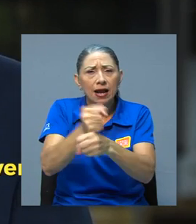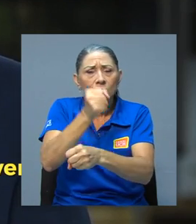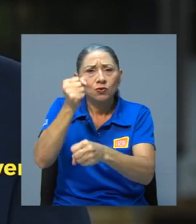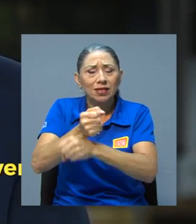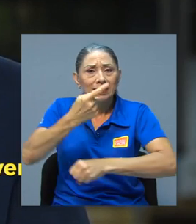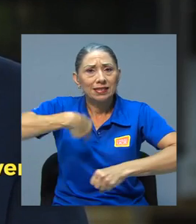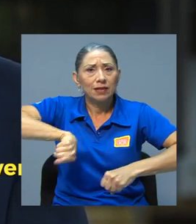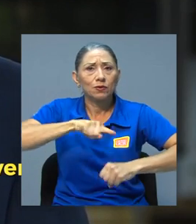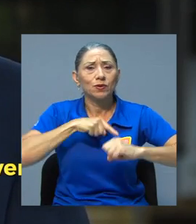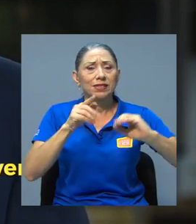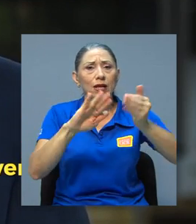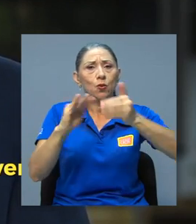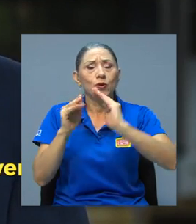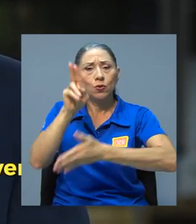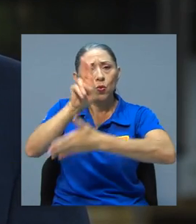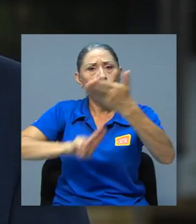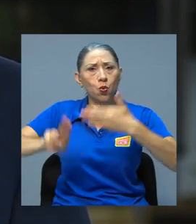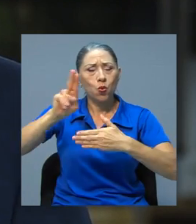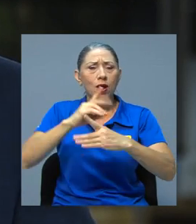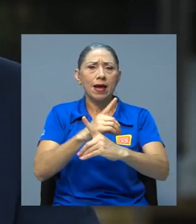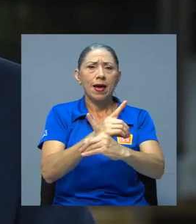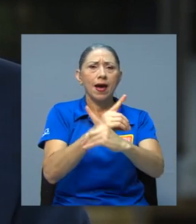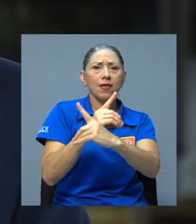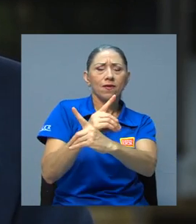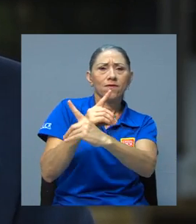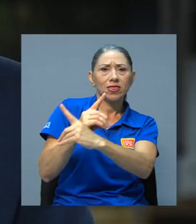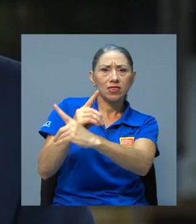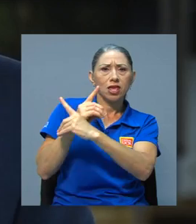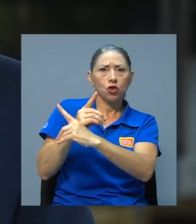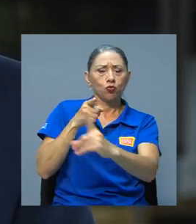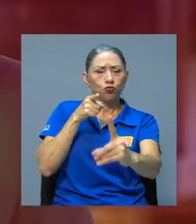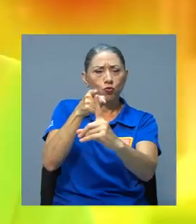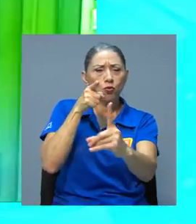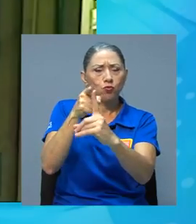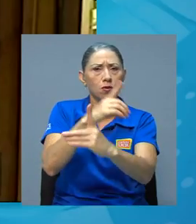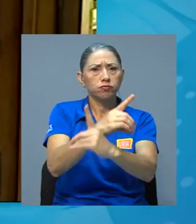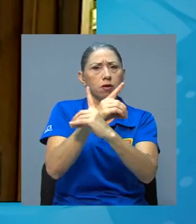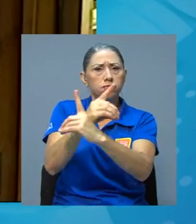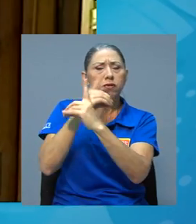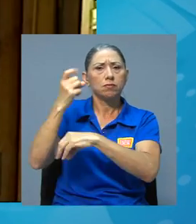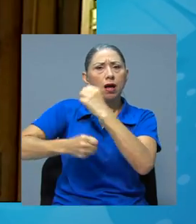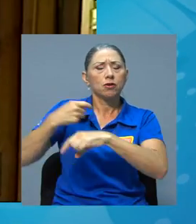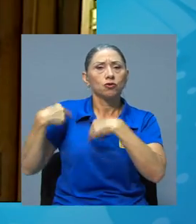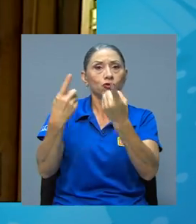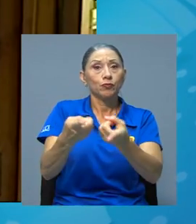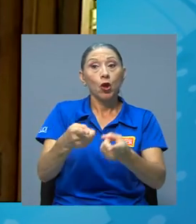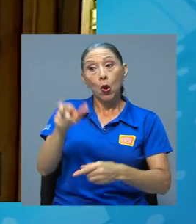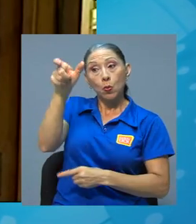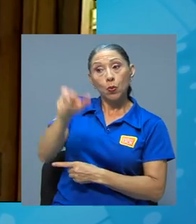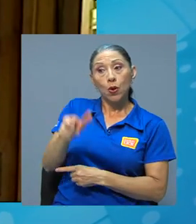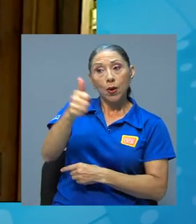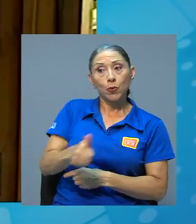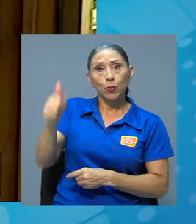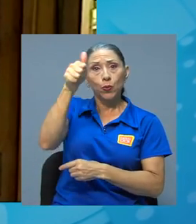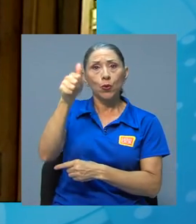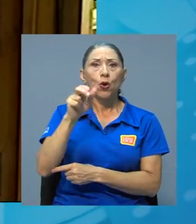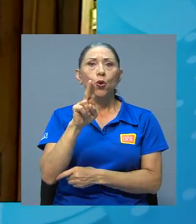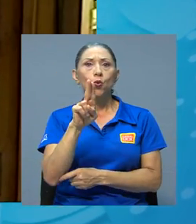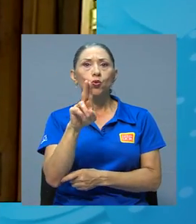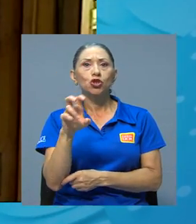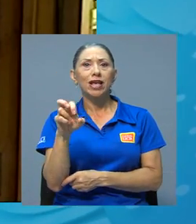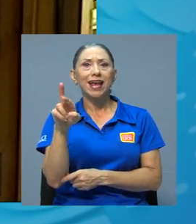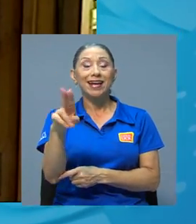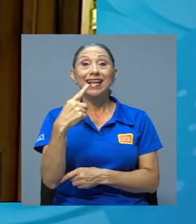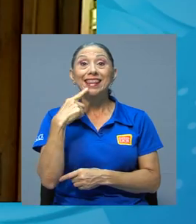nuestra comunidad universitaria ha defendido a lo largo de los años. El rector de la UCR también